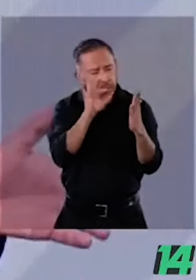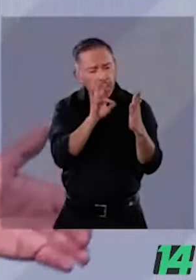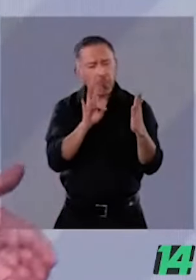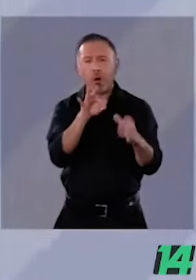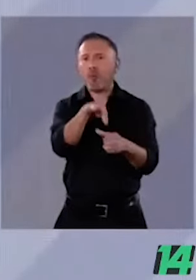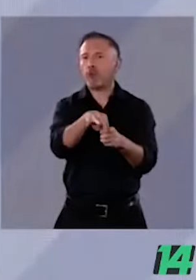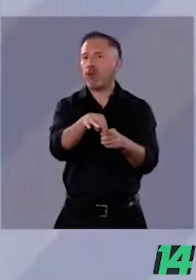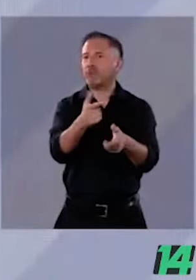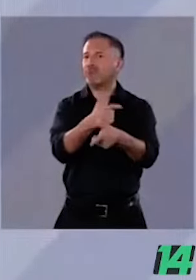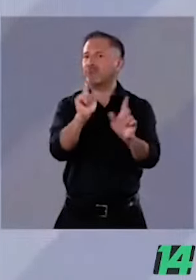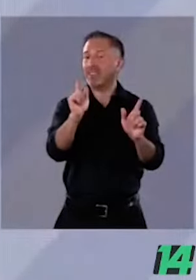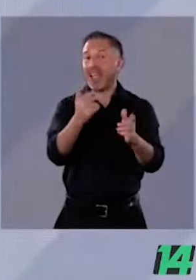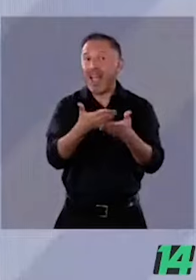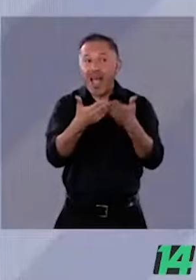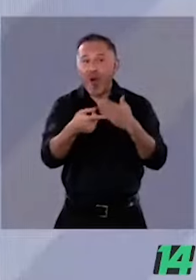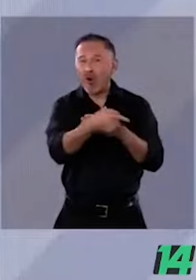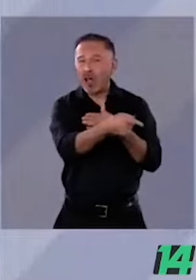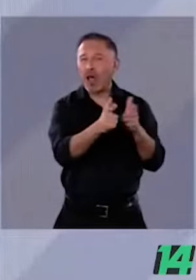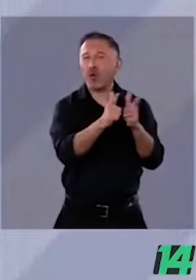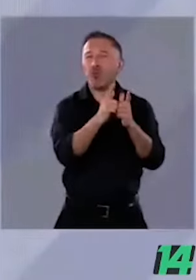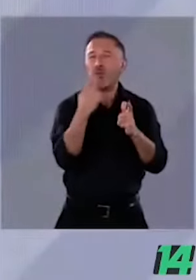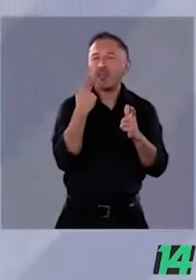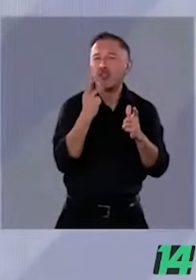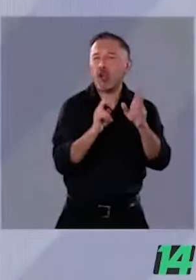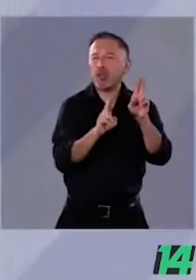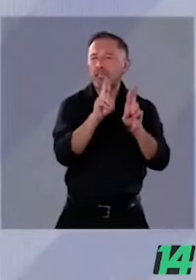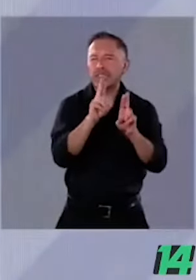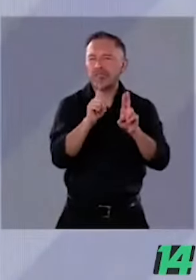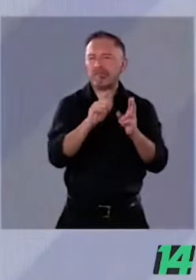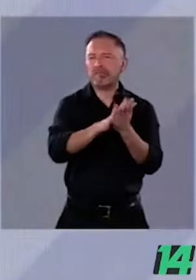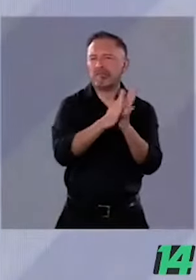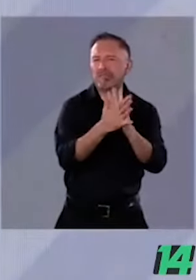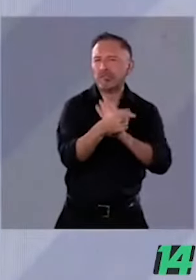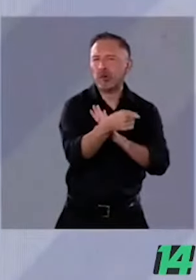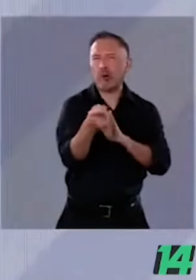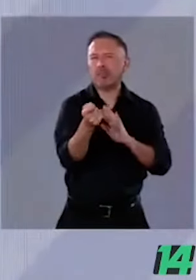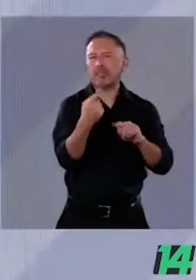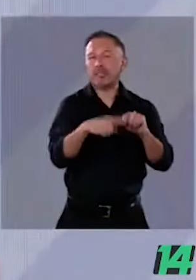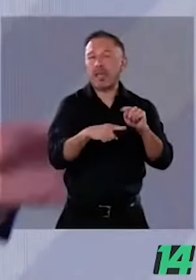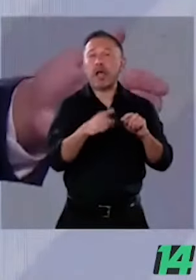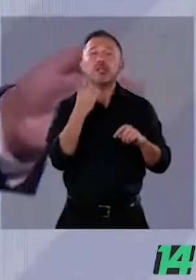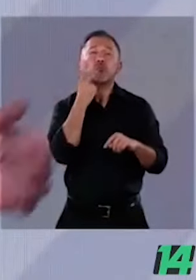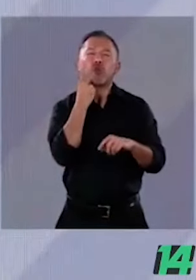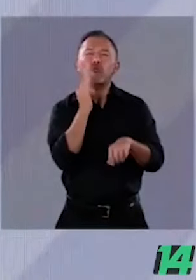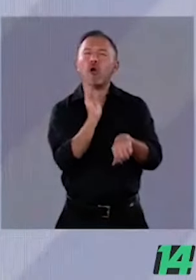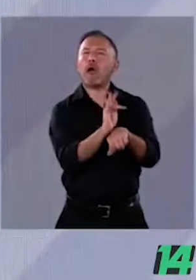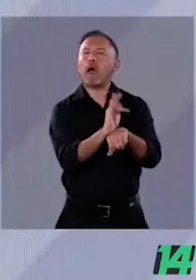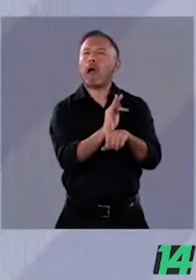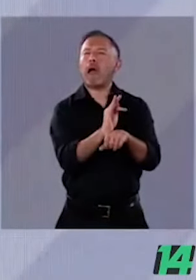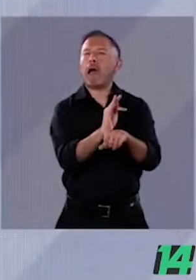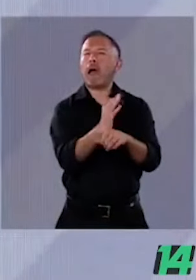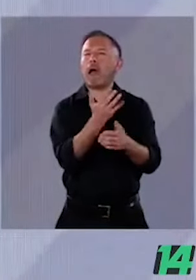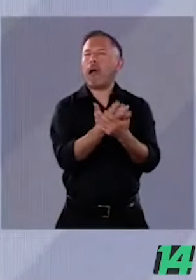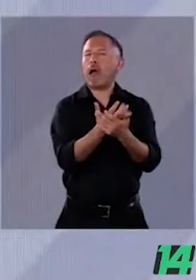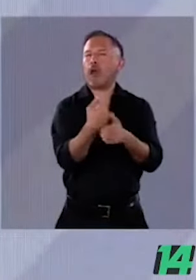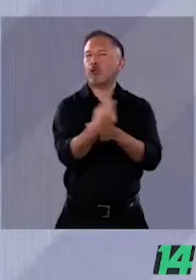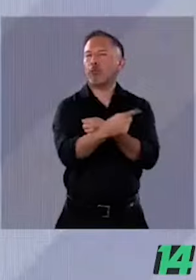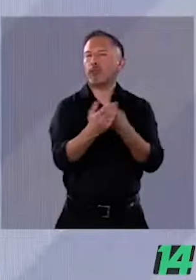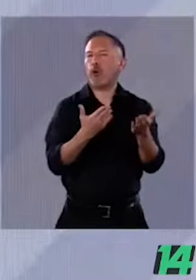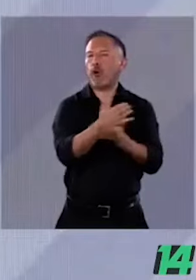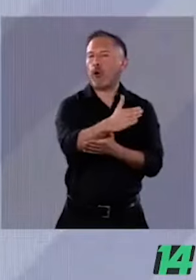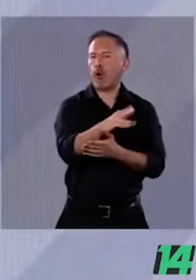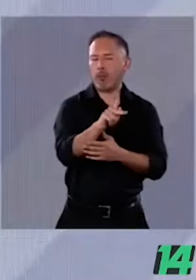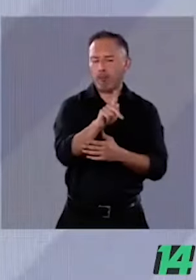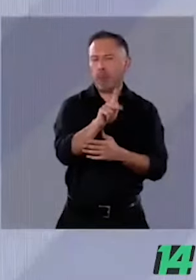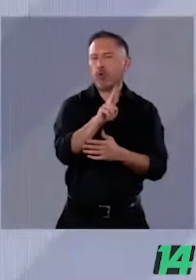cometido la partidocracia es una verdadera afrenta a la democracia con esos plurinominales. Sobre el tema de reducir el presupuesto, pues no lo hizo